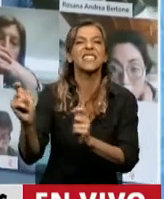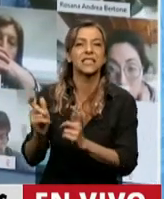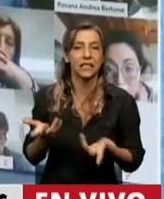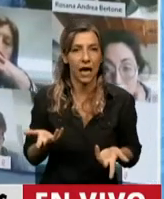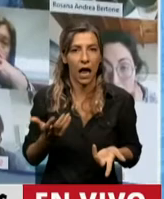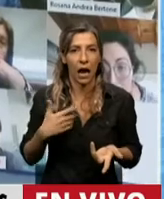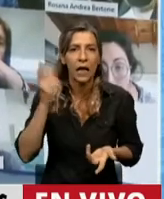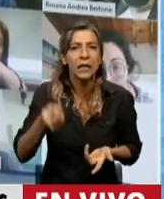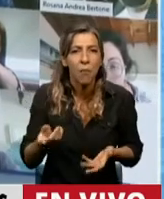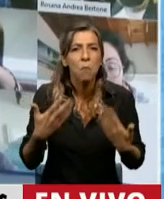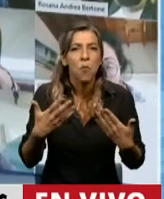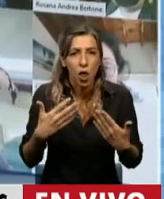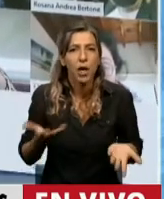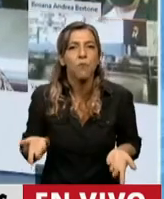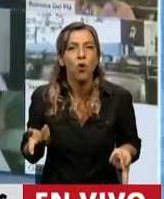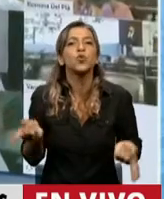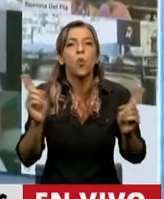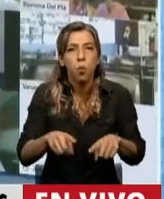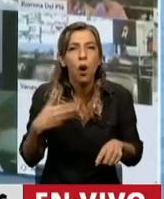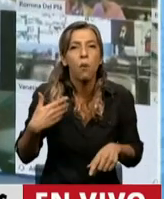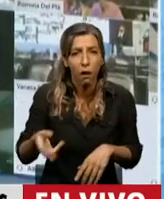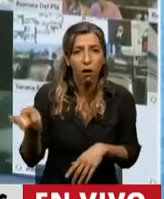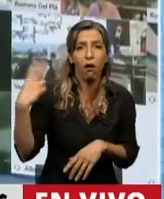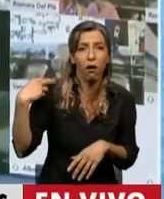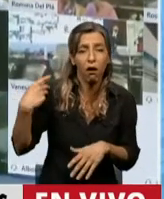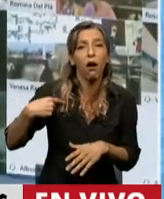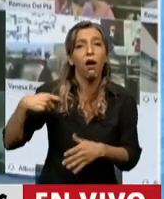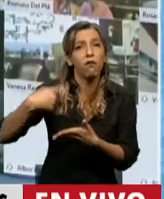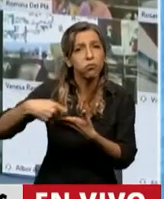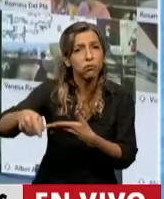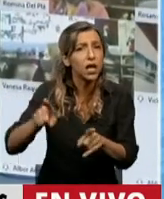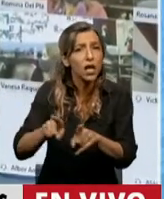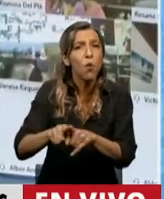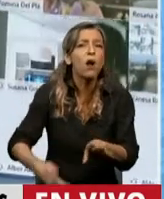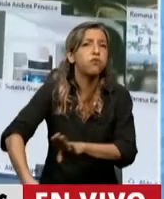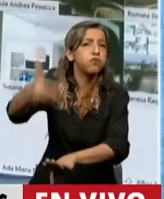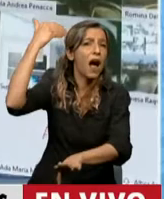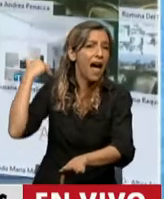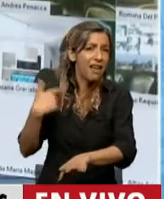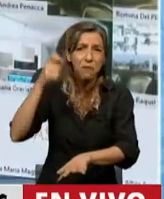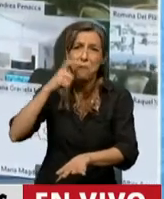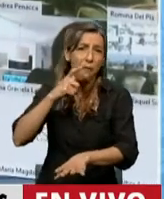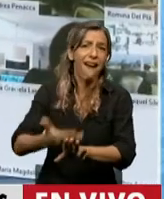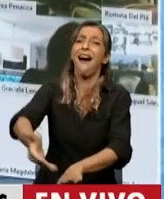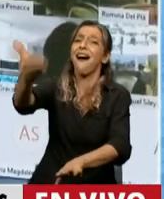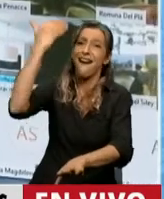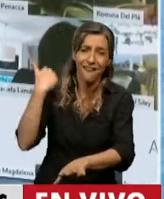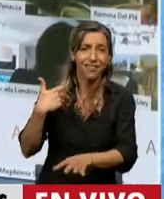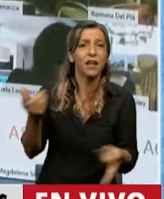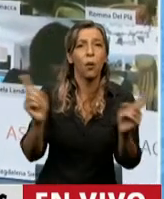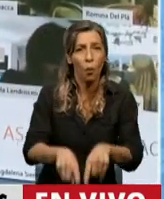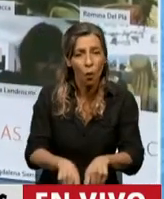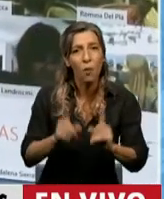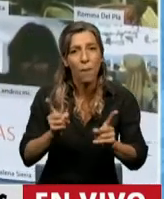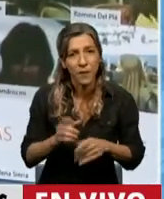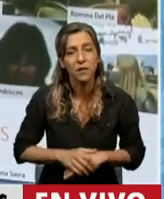patronales a los niveles previos a la privatización de Menem y Cavallo. Cuarto, que se blanquea el conjunto de